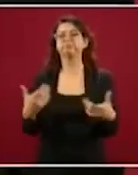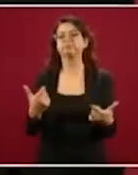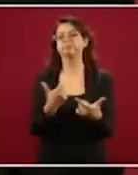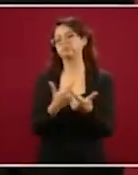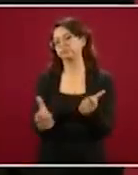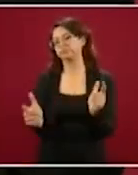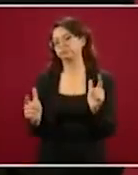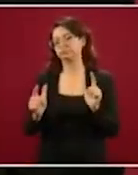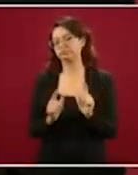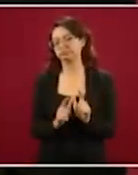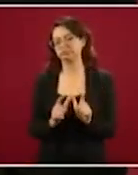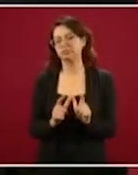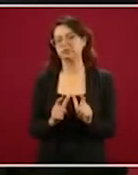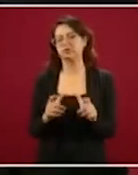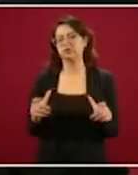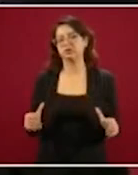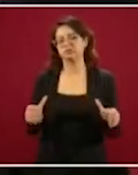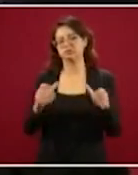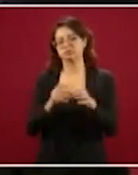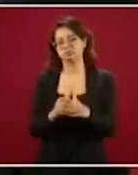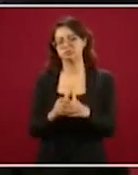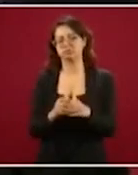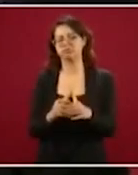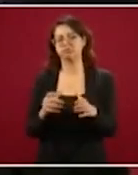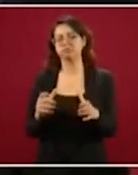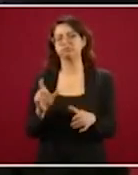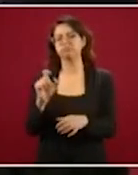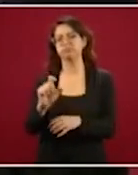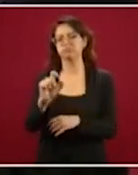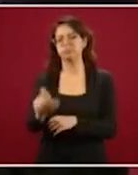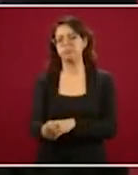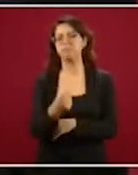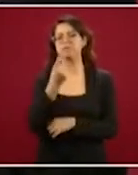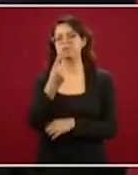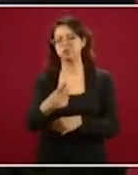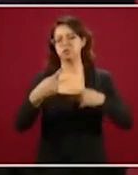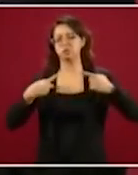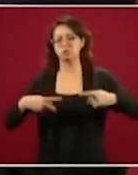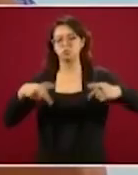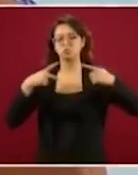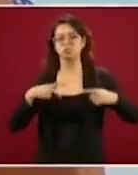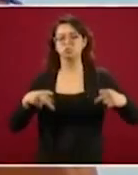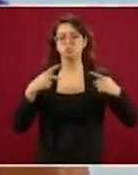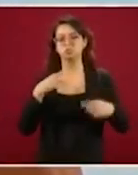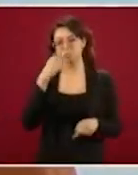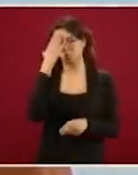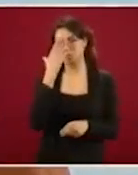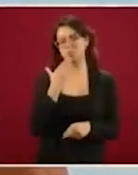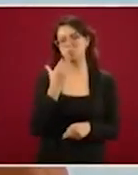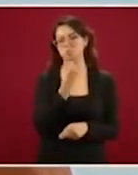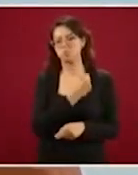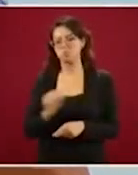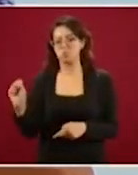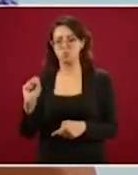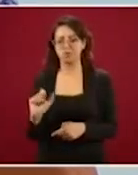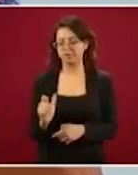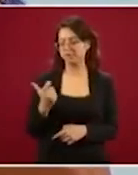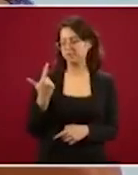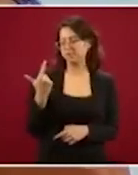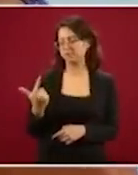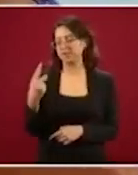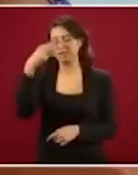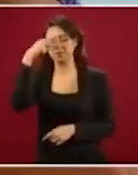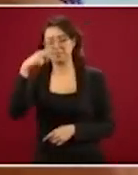técnico se conformó por un total de 21 expertos, siete mexicanos y